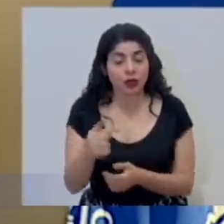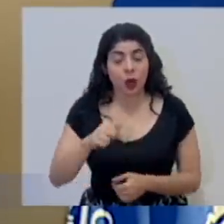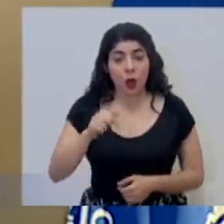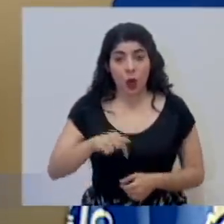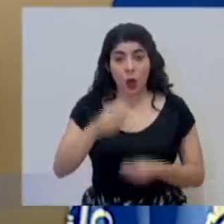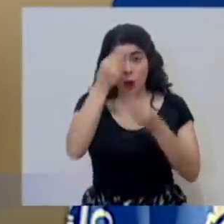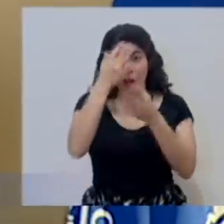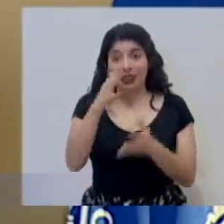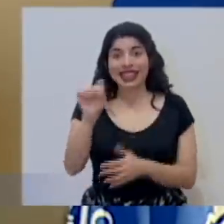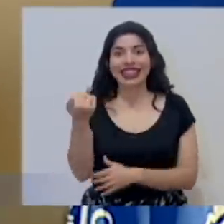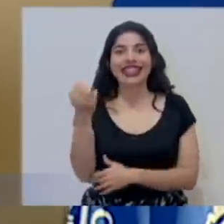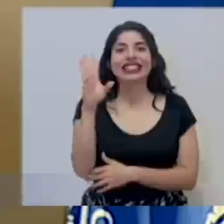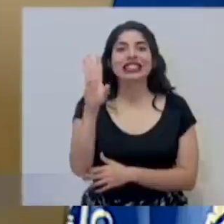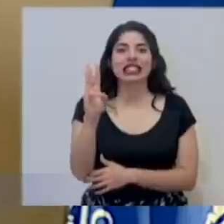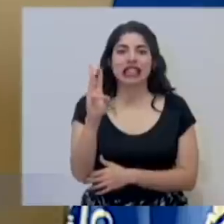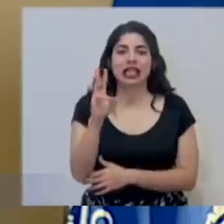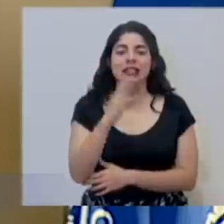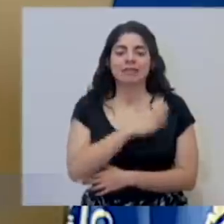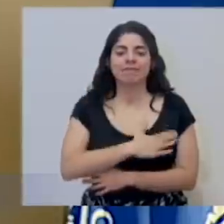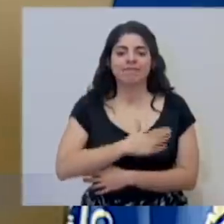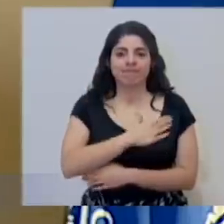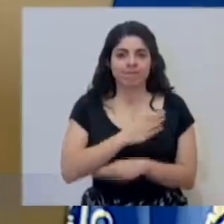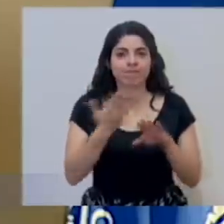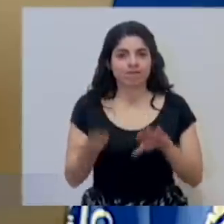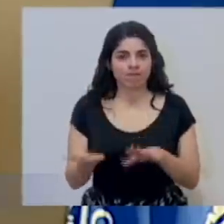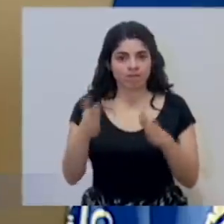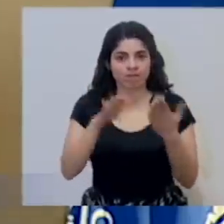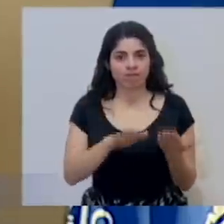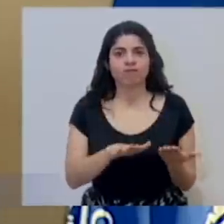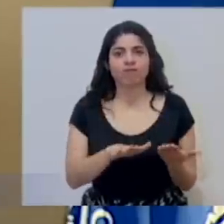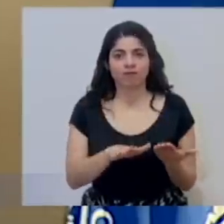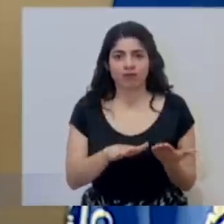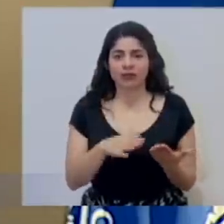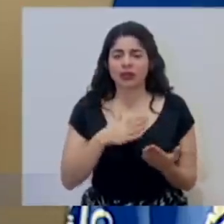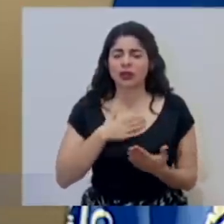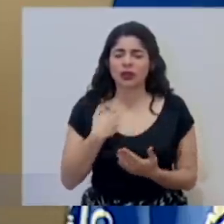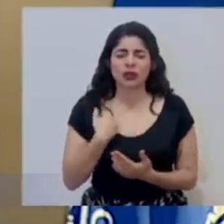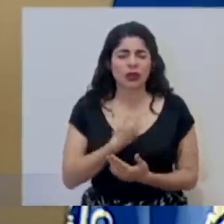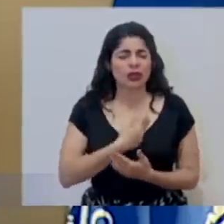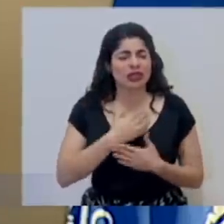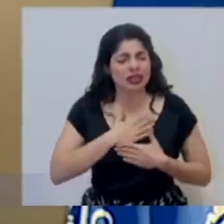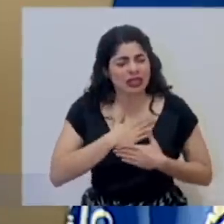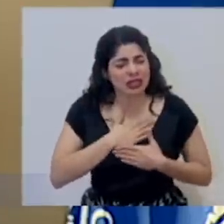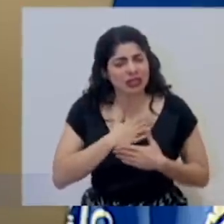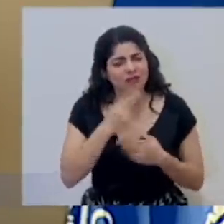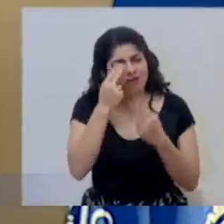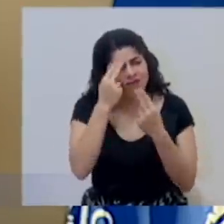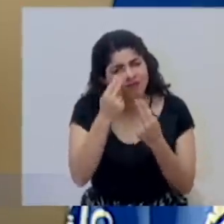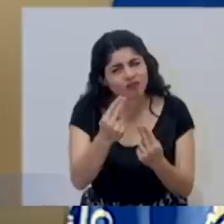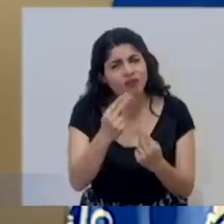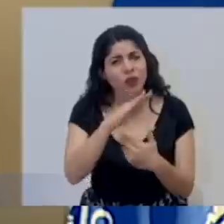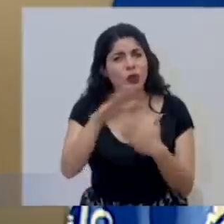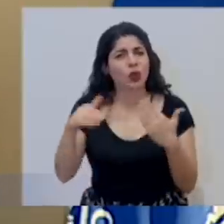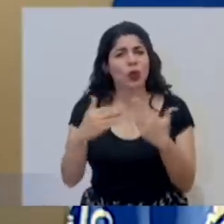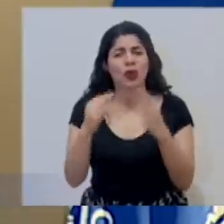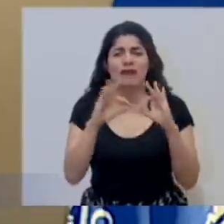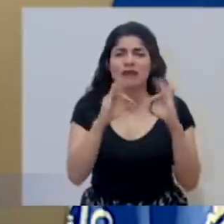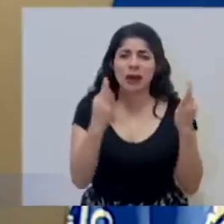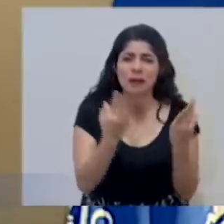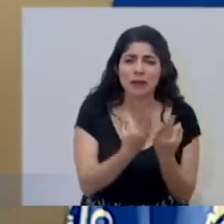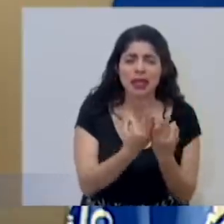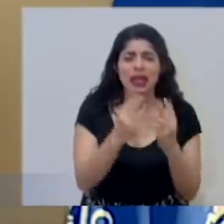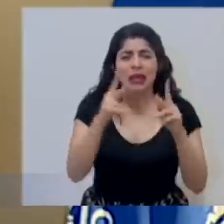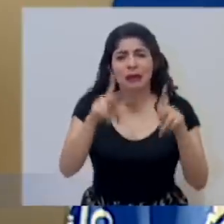Para hoy se reportan 16 lamentables fallecimientos. Nuestro más sentido pésame a todos los